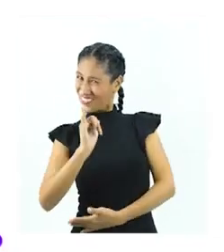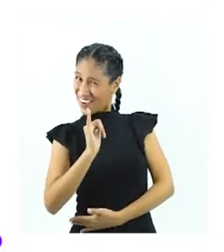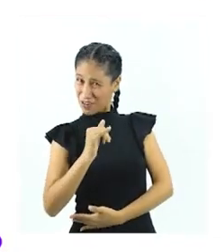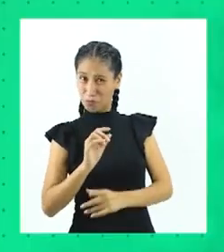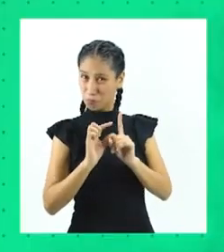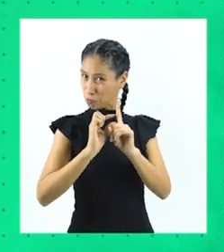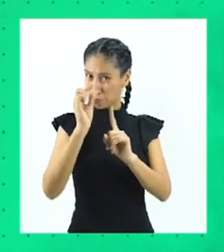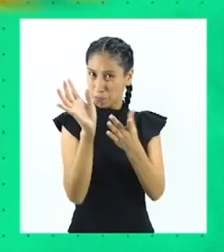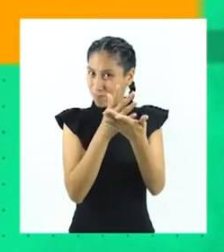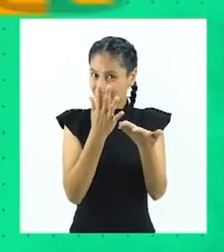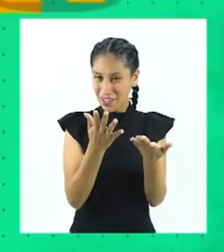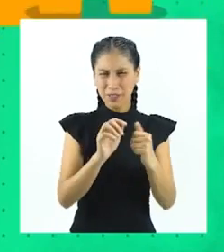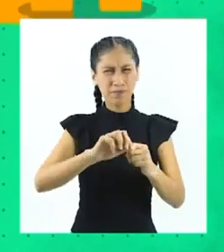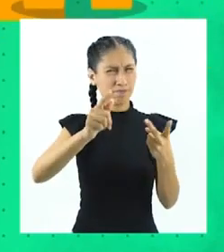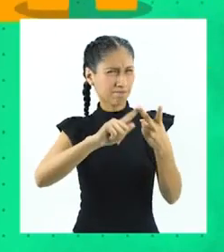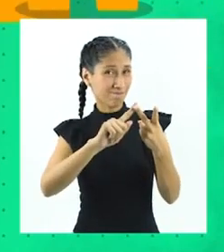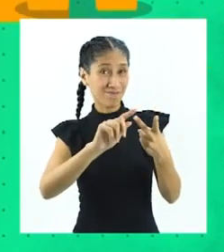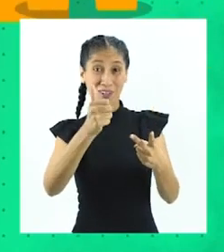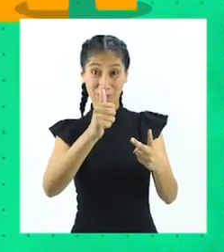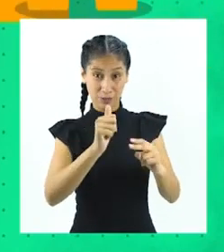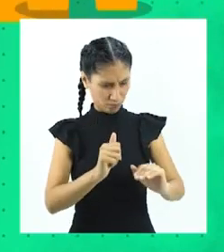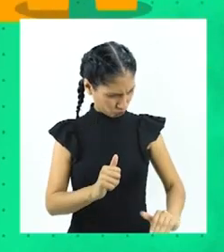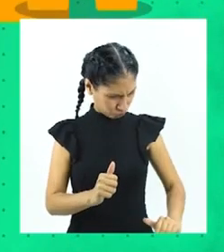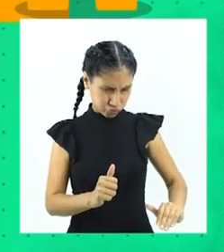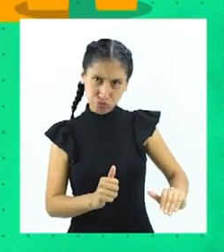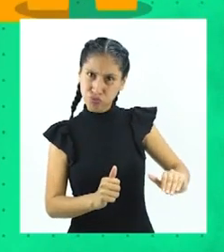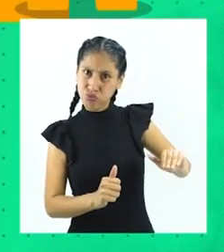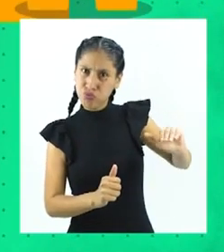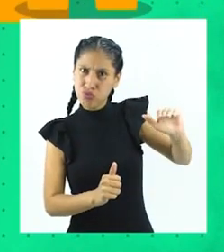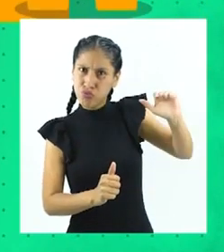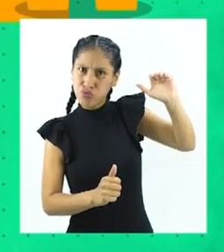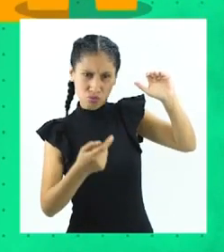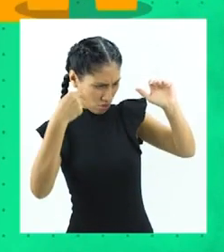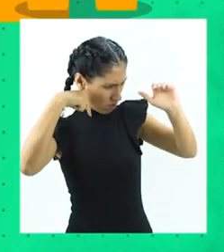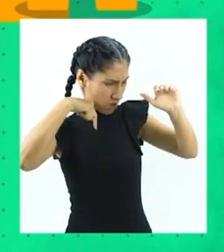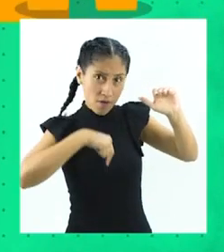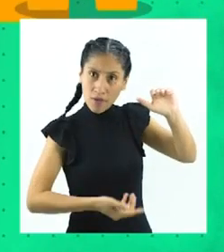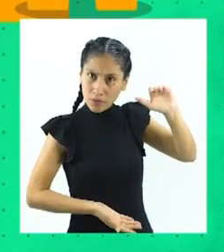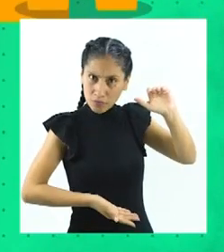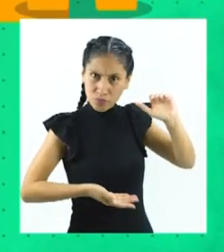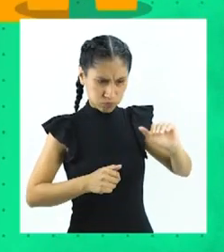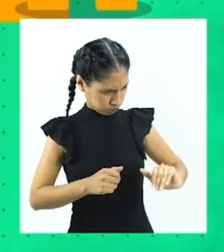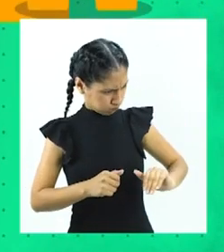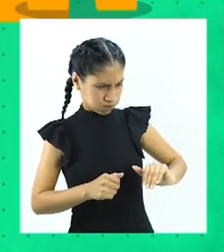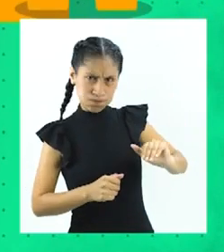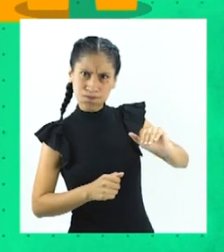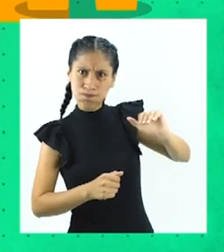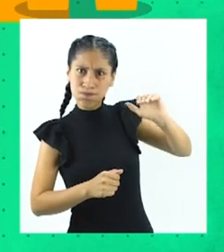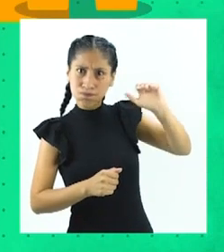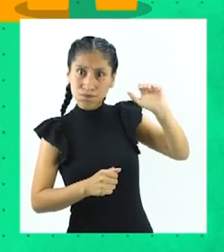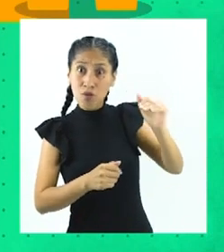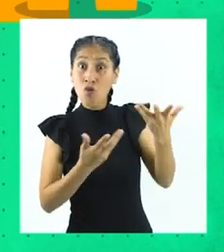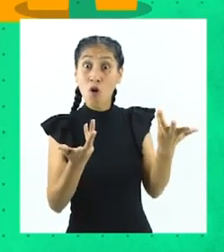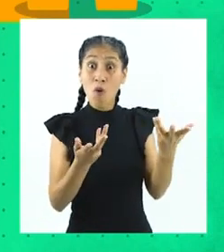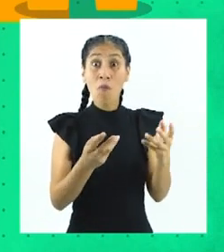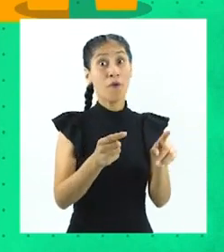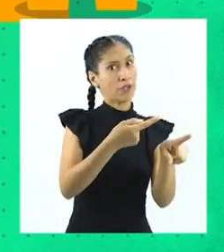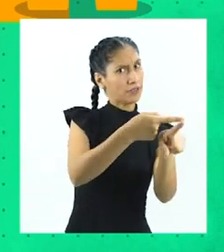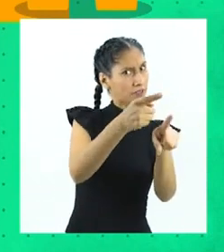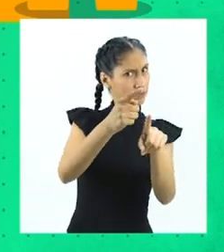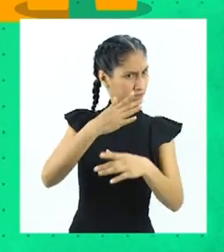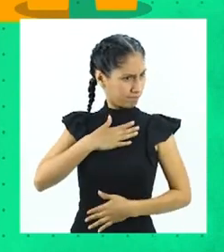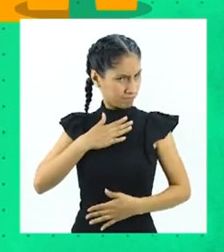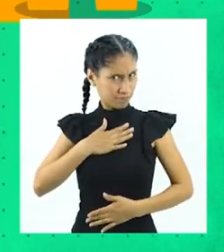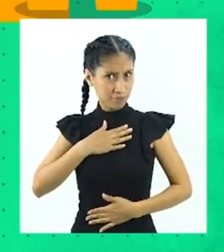La siguiente es el crecimiento, que es interno, gracias a la división celular, especialmente en